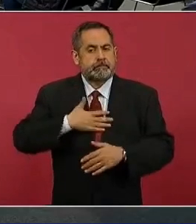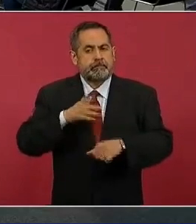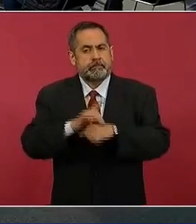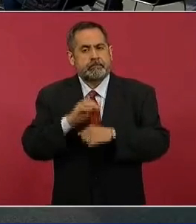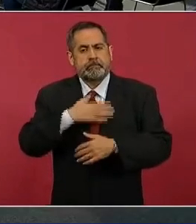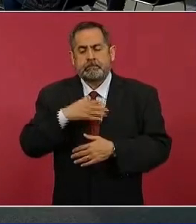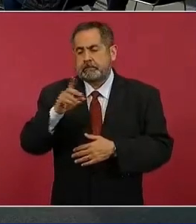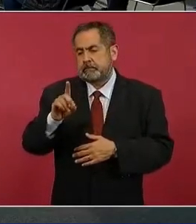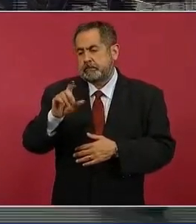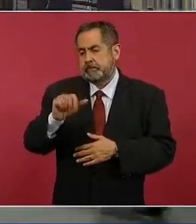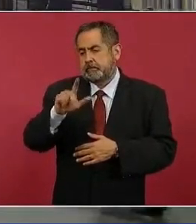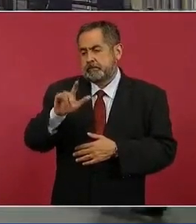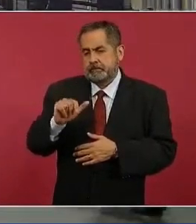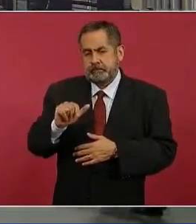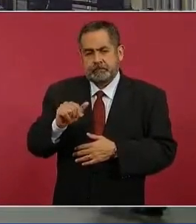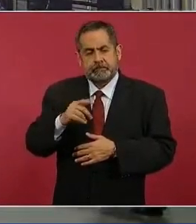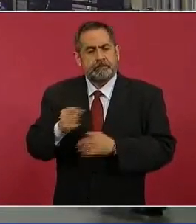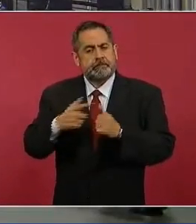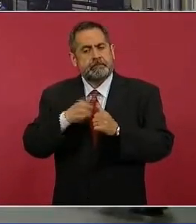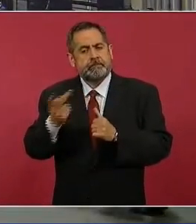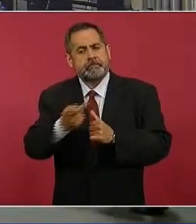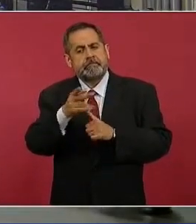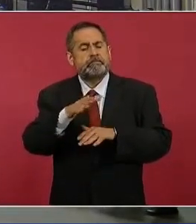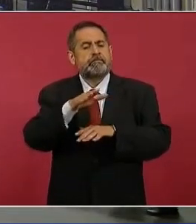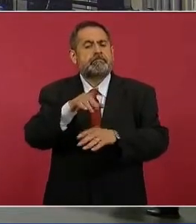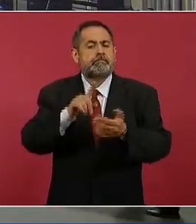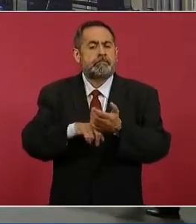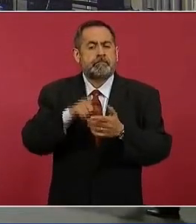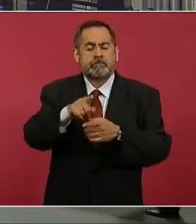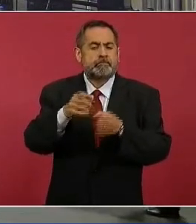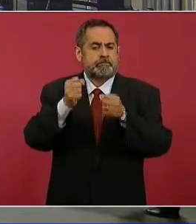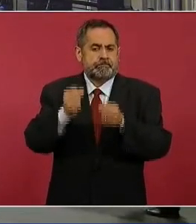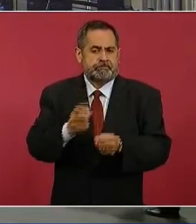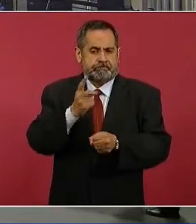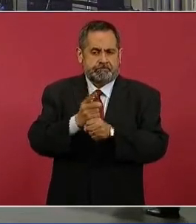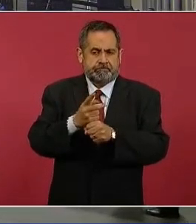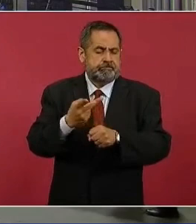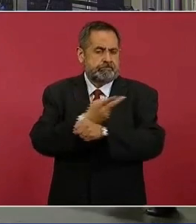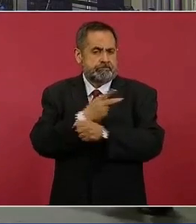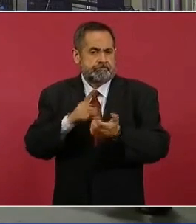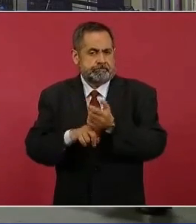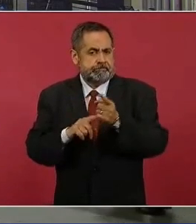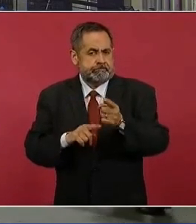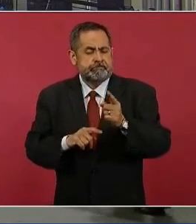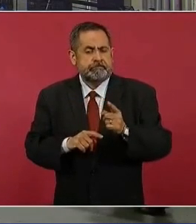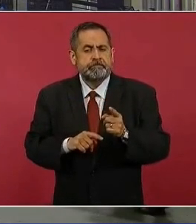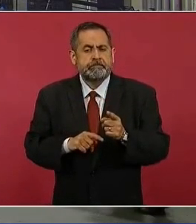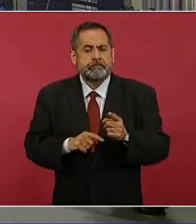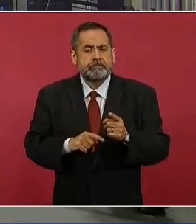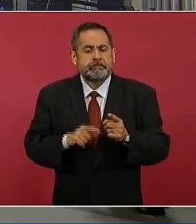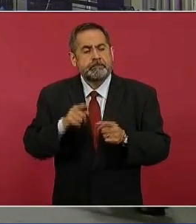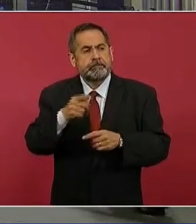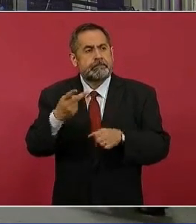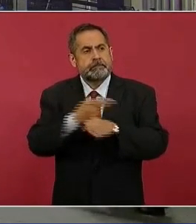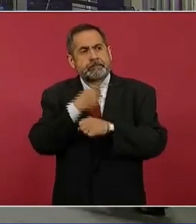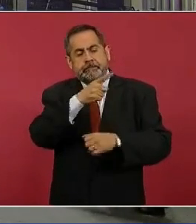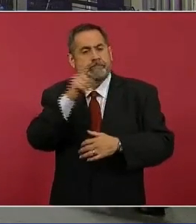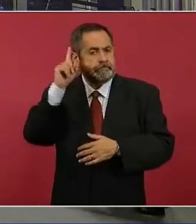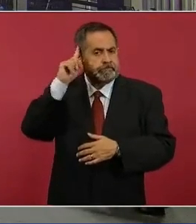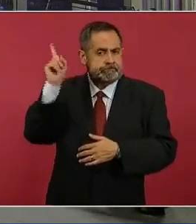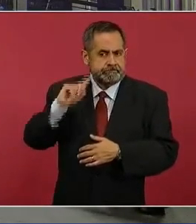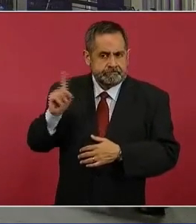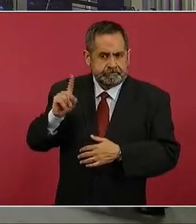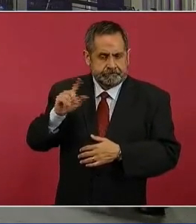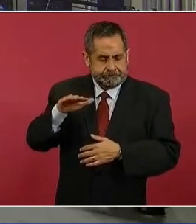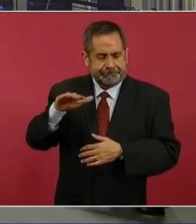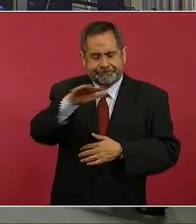Dalila Escobar de Tiempo.tv. Primero, preguntarle un asunto que tiene que ver con seguridad, lo que está sucediendo principalmente en Zacatecas, lo que